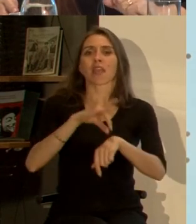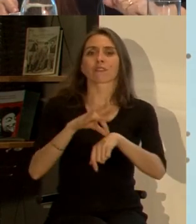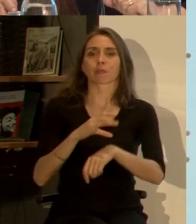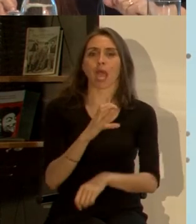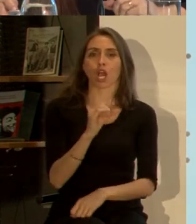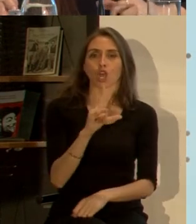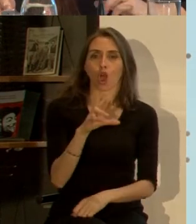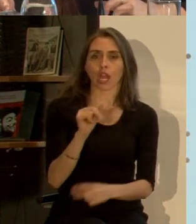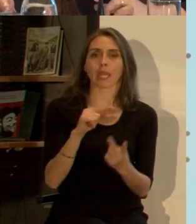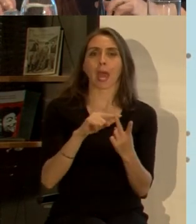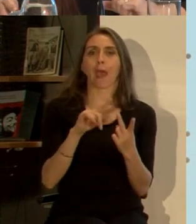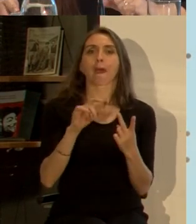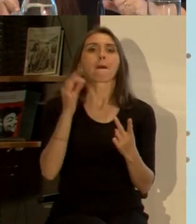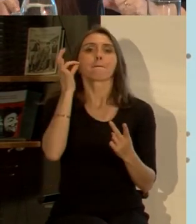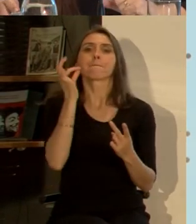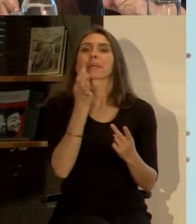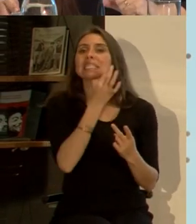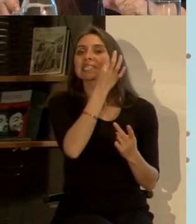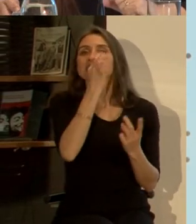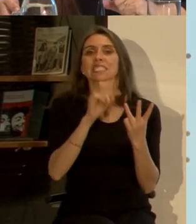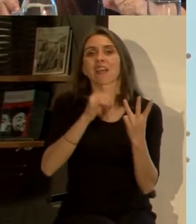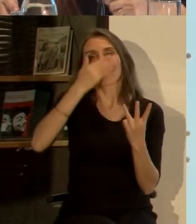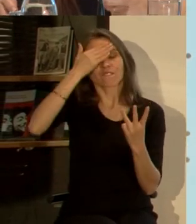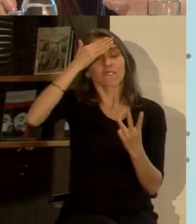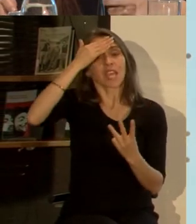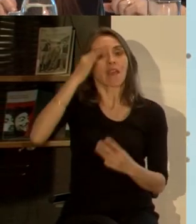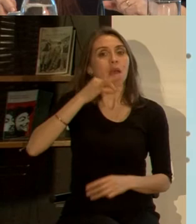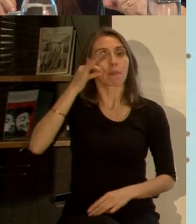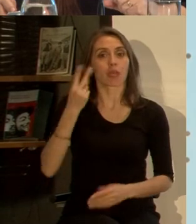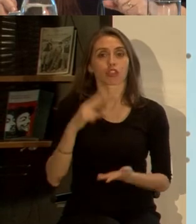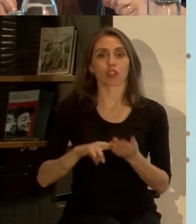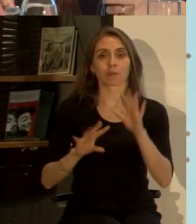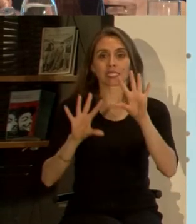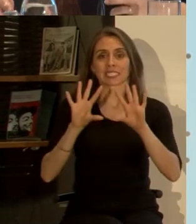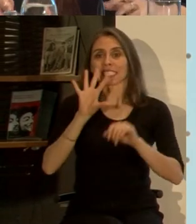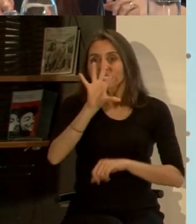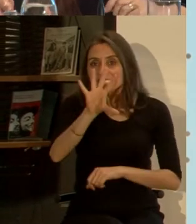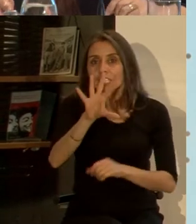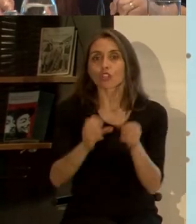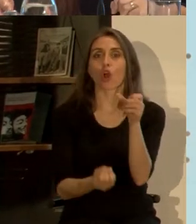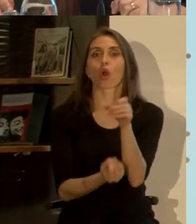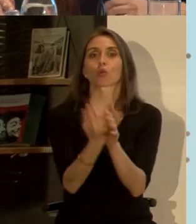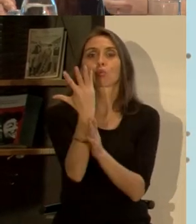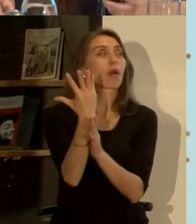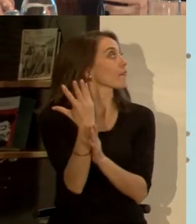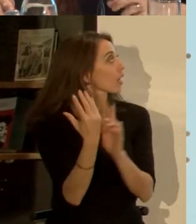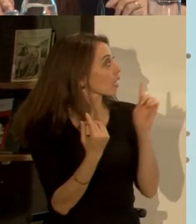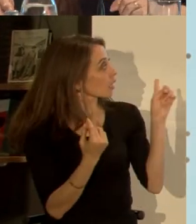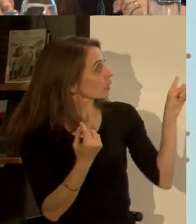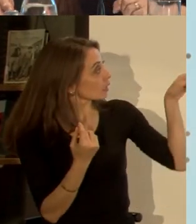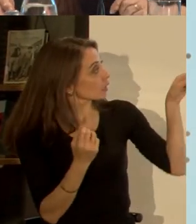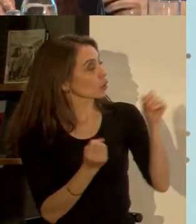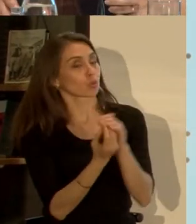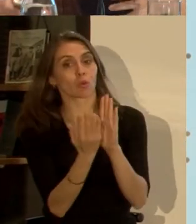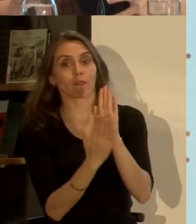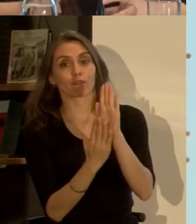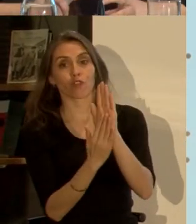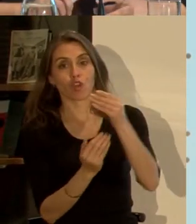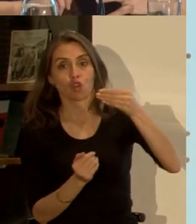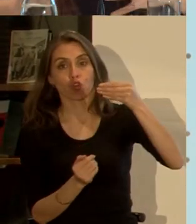fiebre amarilla pero la nueva versión la del año 2005 que fue cuando se adopta este nuevo texto